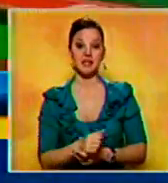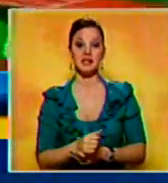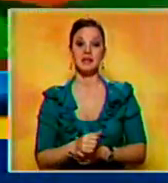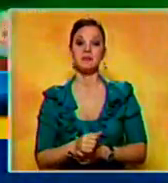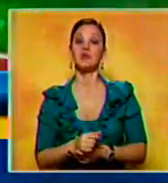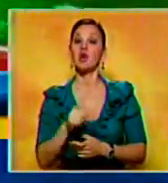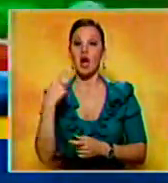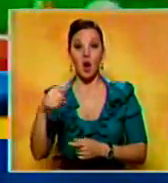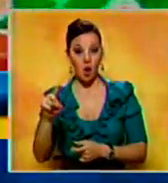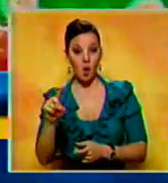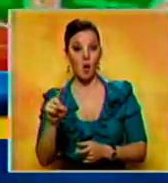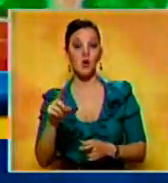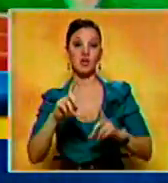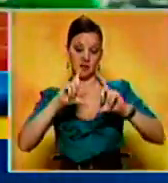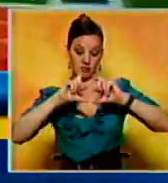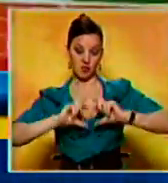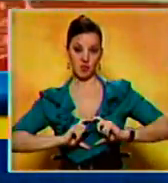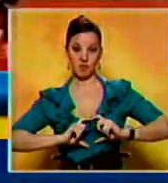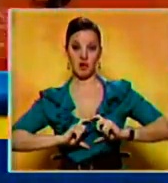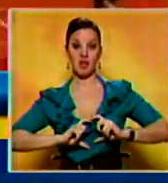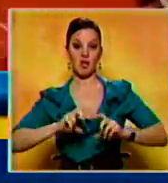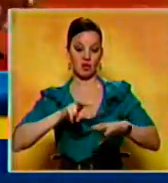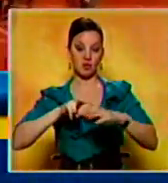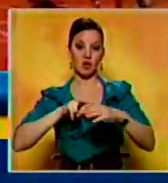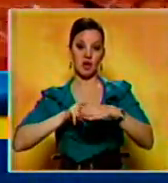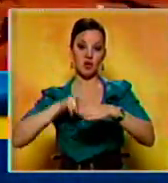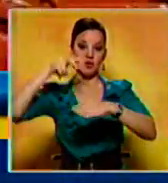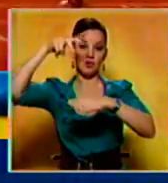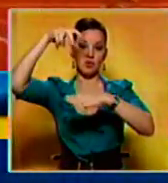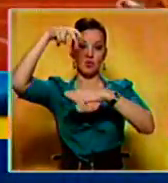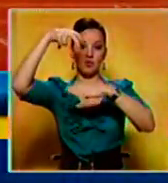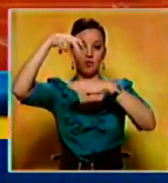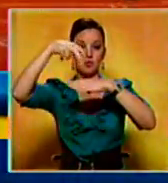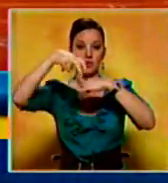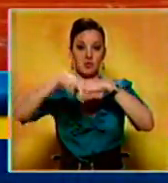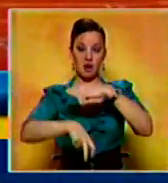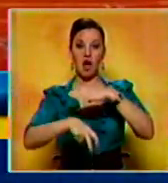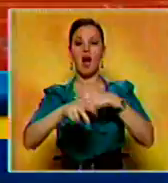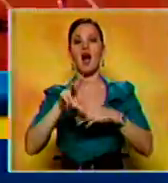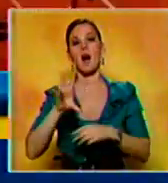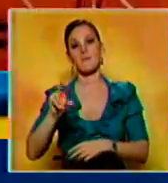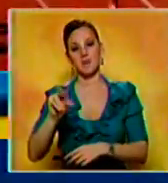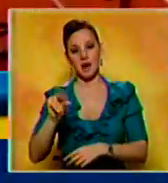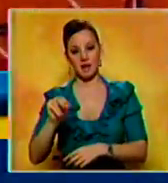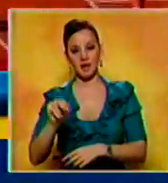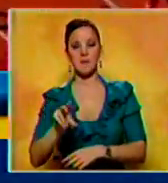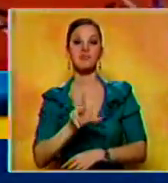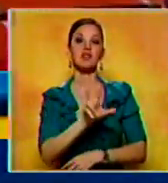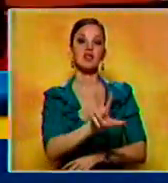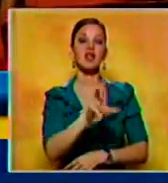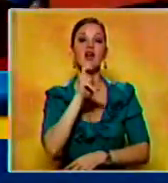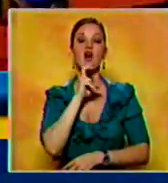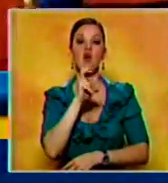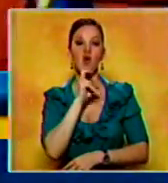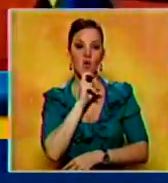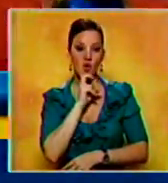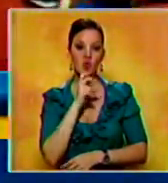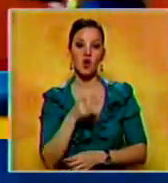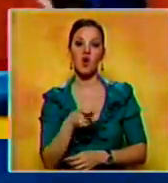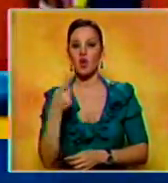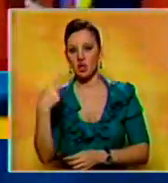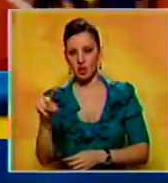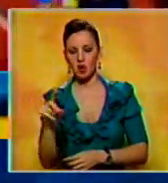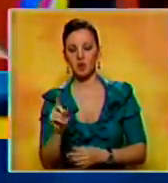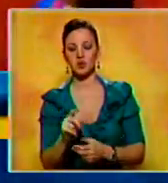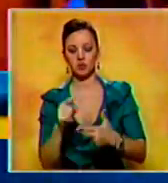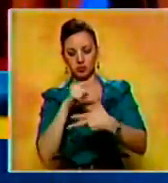por su parte, sumó una de plata en el salto alto. El karate consiguió cinco preseas, los tres oros de Antonio Díaz, Eurimer Campos